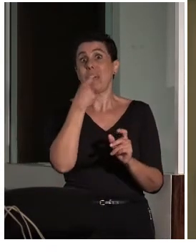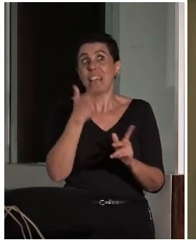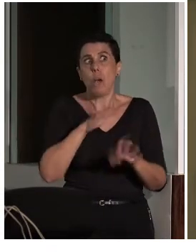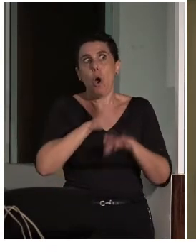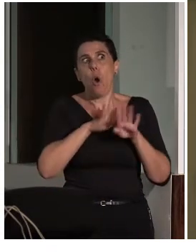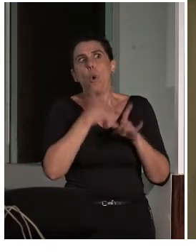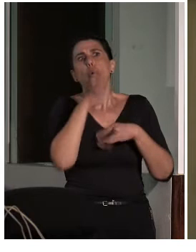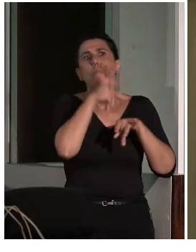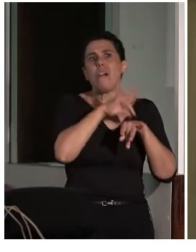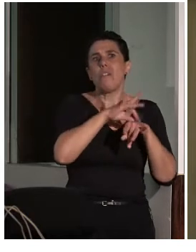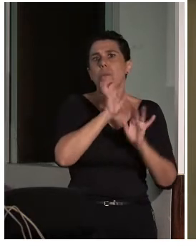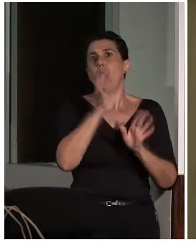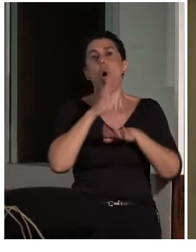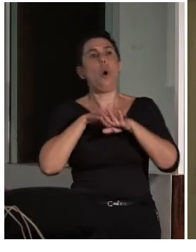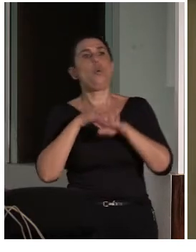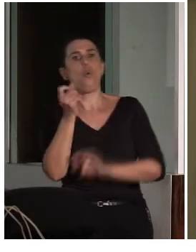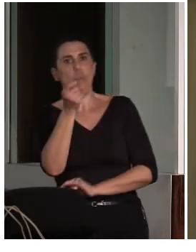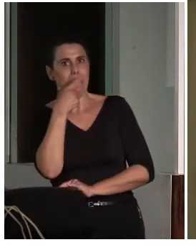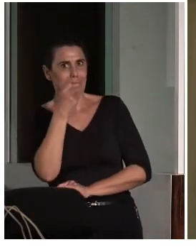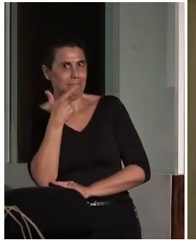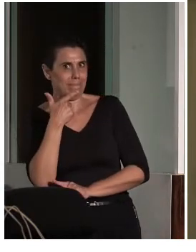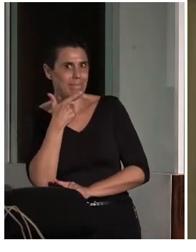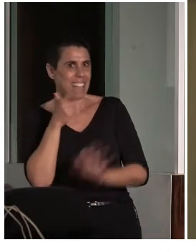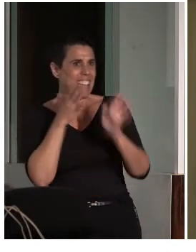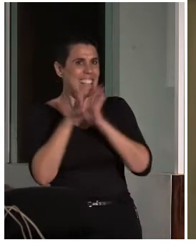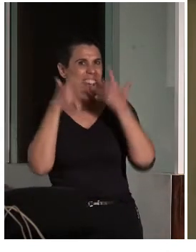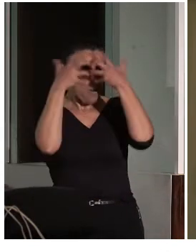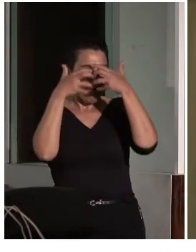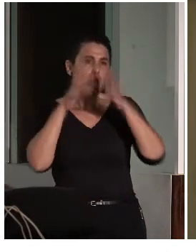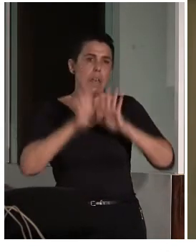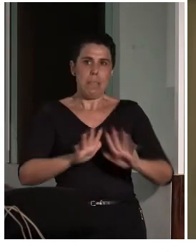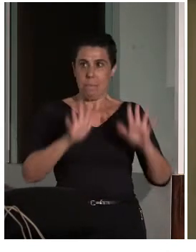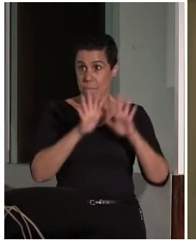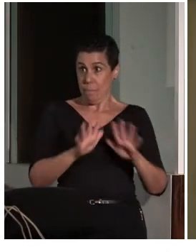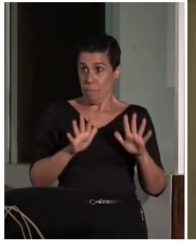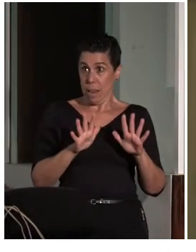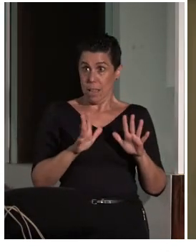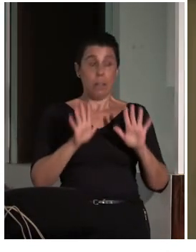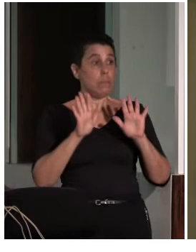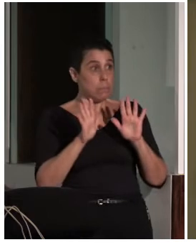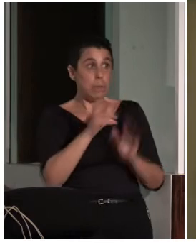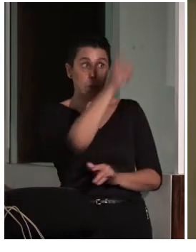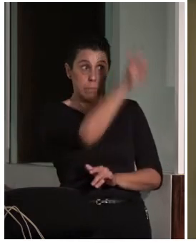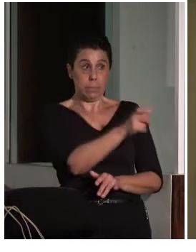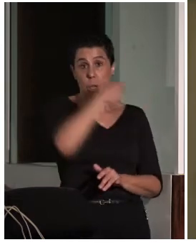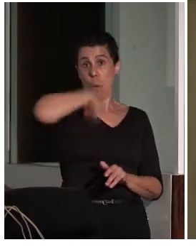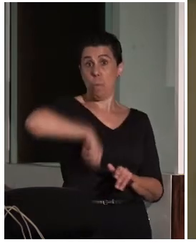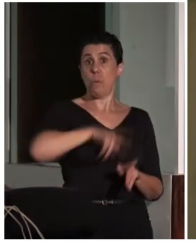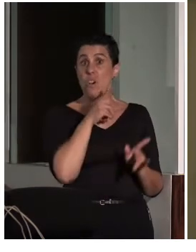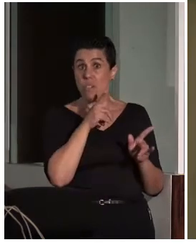hay un procesamiento más lento, pero la formación de los guías sería lo